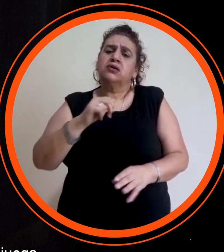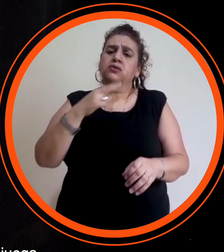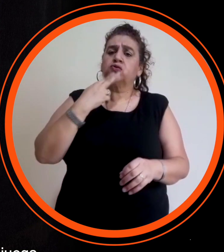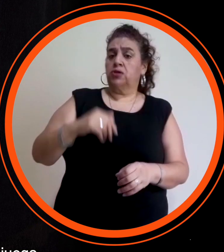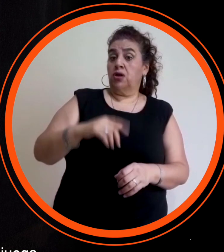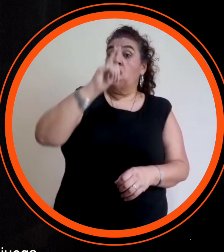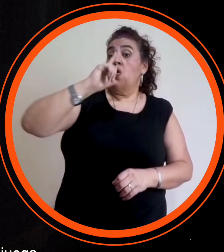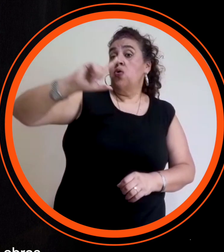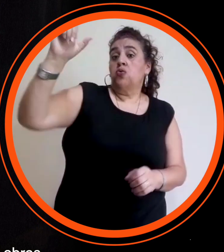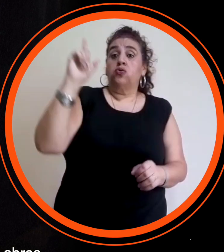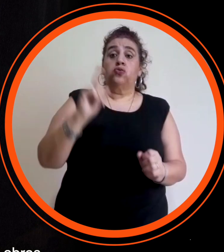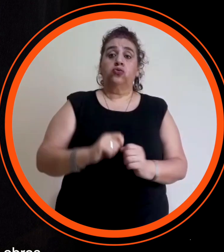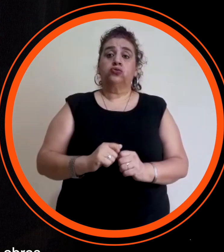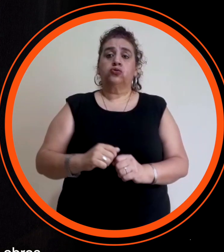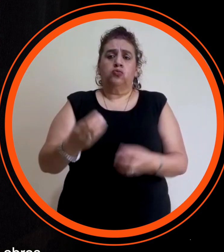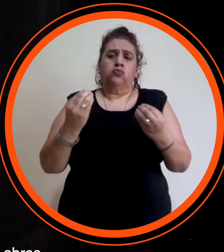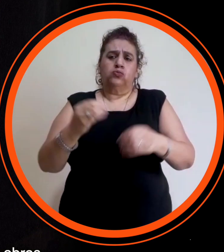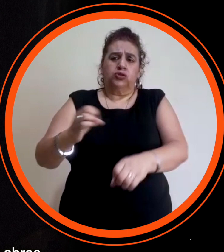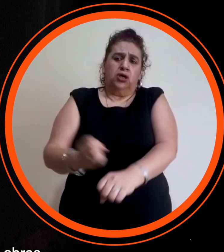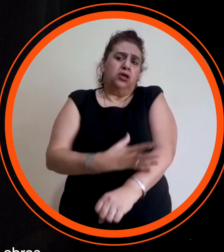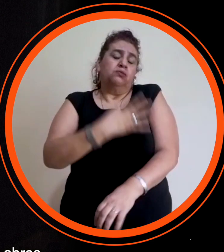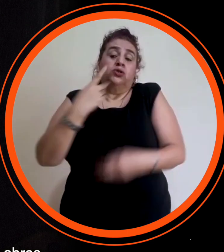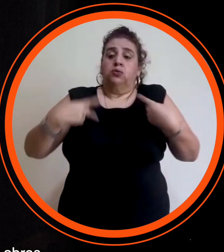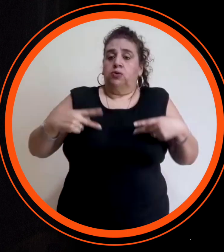juego de luces que otorgó dramatismo a sus obras.